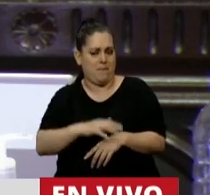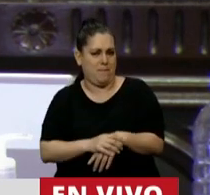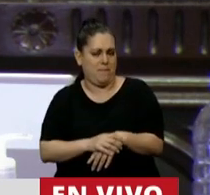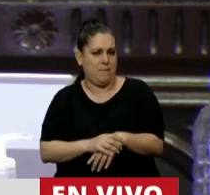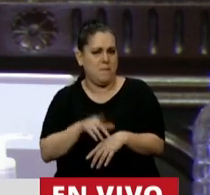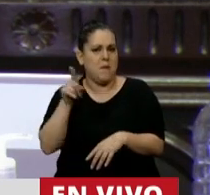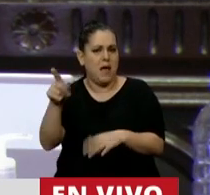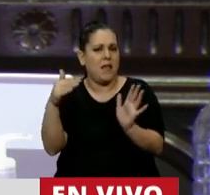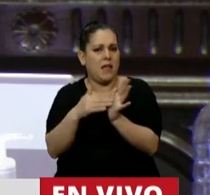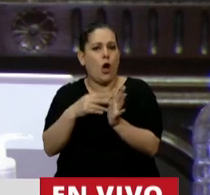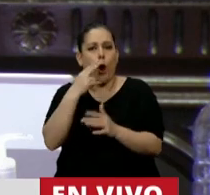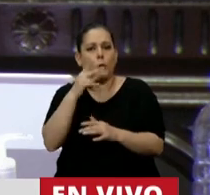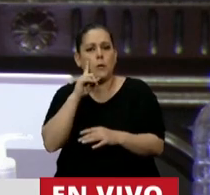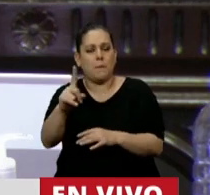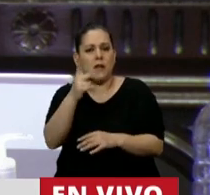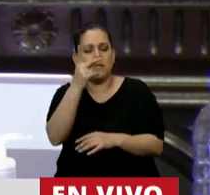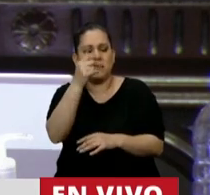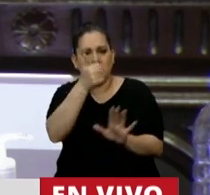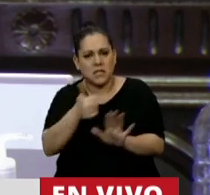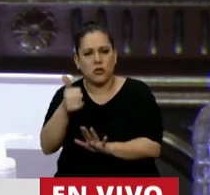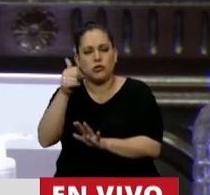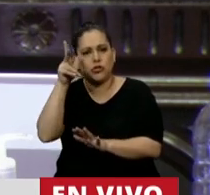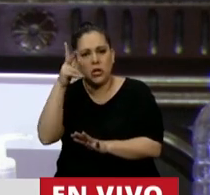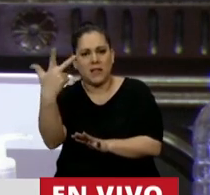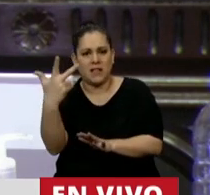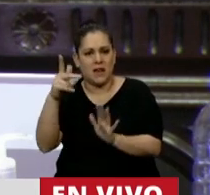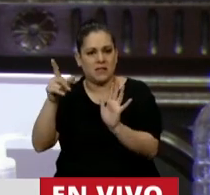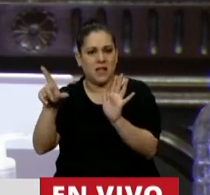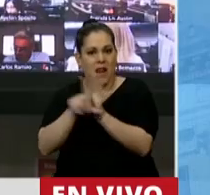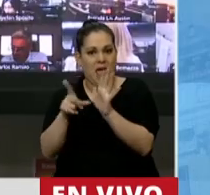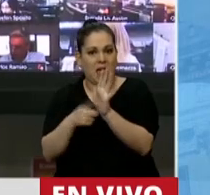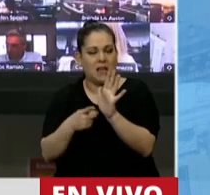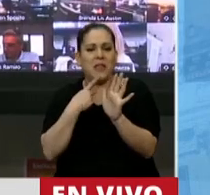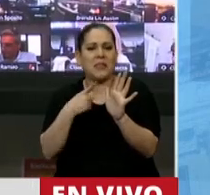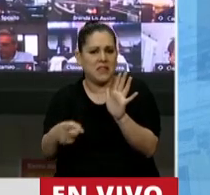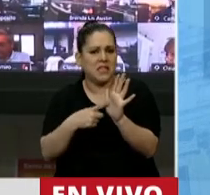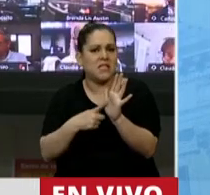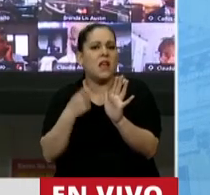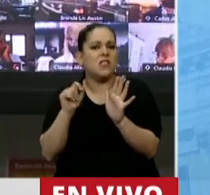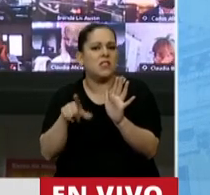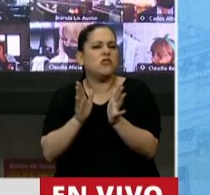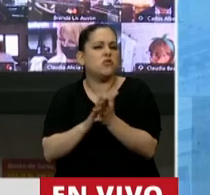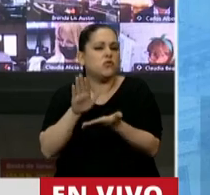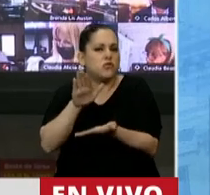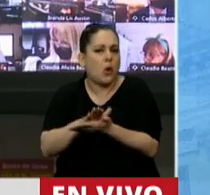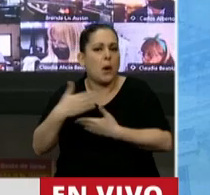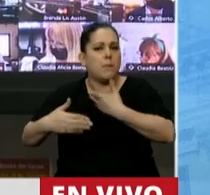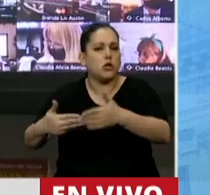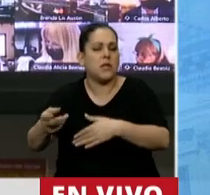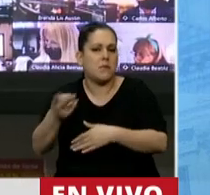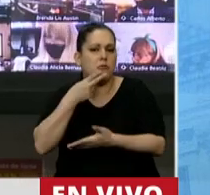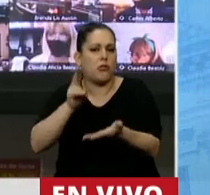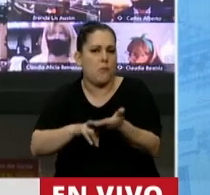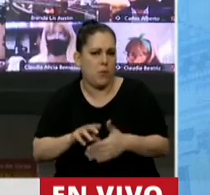disposiciones de la Ley 11.683, nada más ni nada menos que la Ley de Procedimiento Tributario.